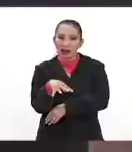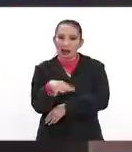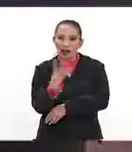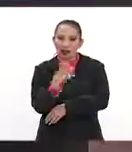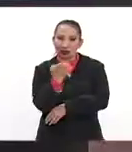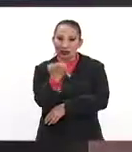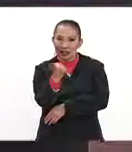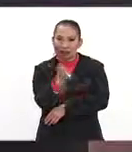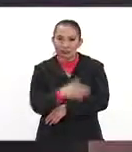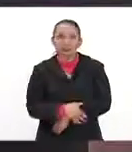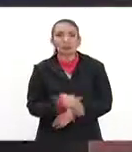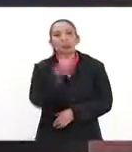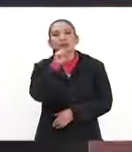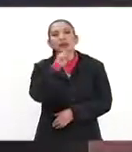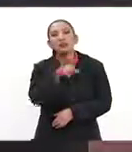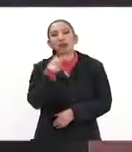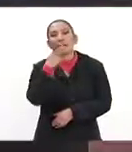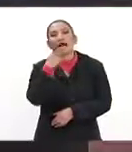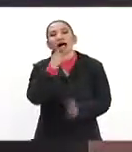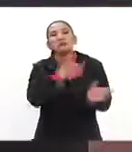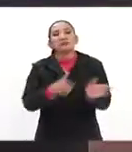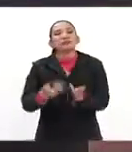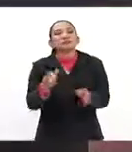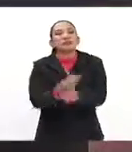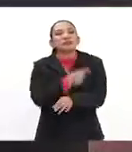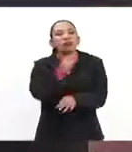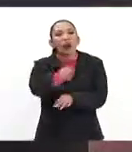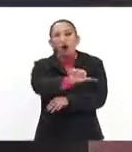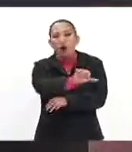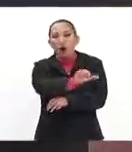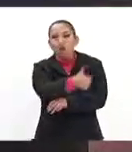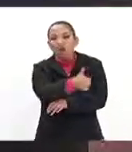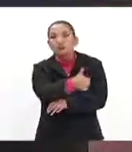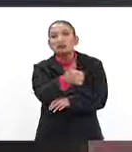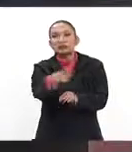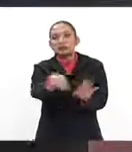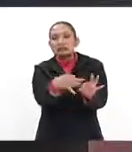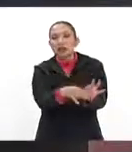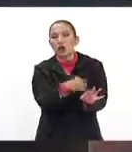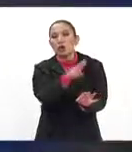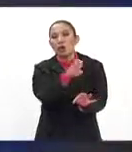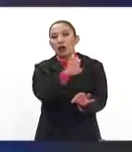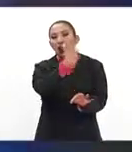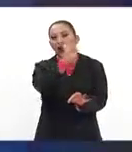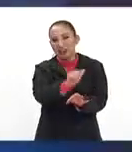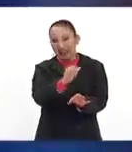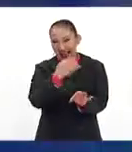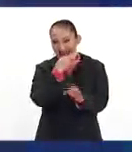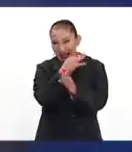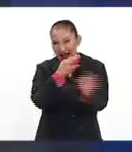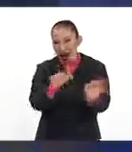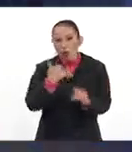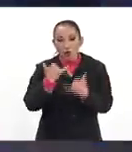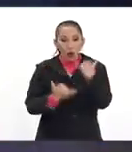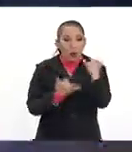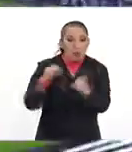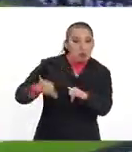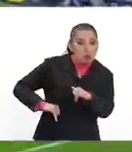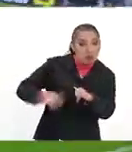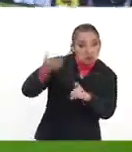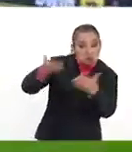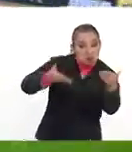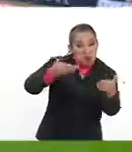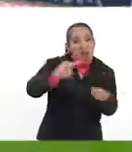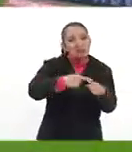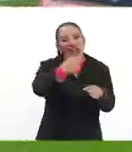de enero. Y también vamos a hablar de lo que pasa con el once ideal de la UEFA. Ya lo voy a conocer. Jugadores interesantes.